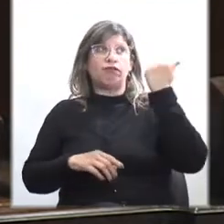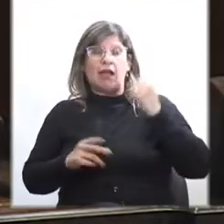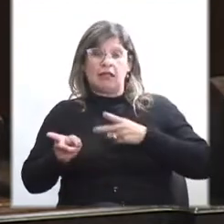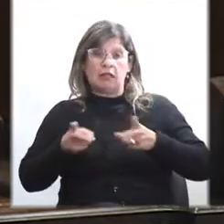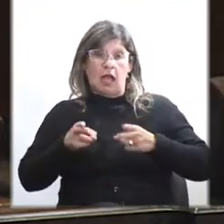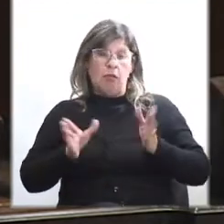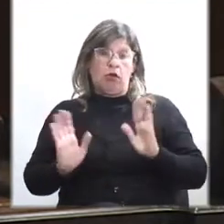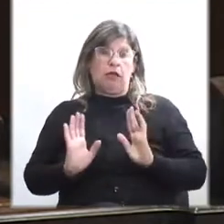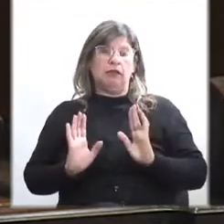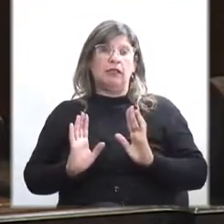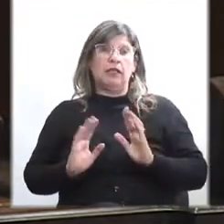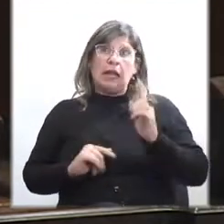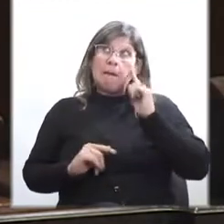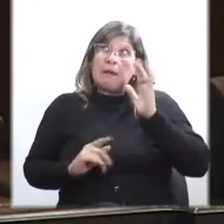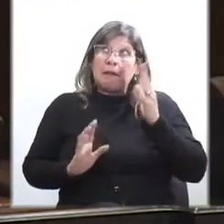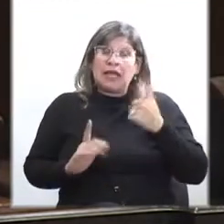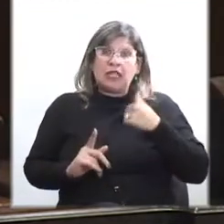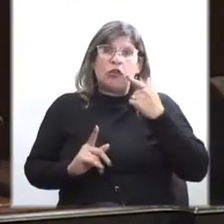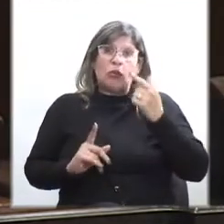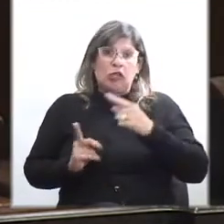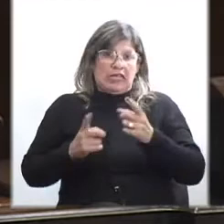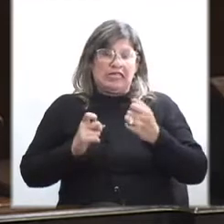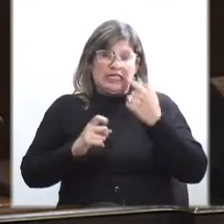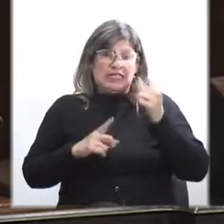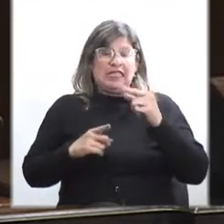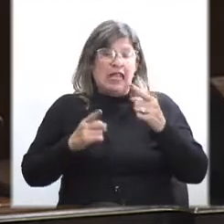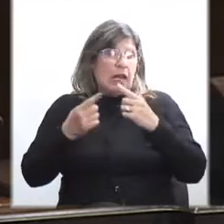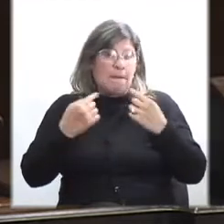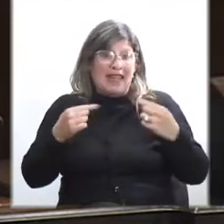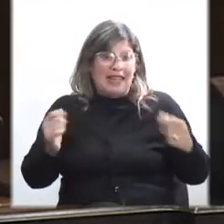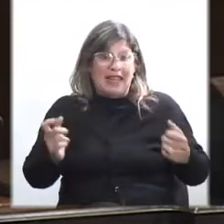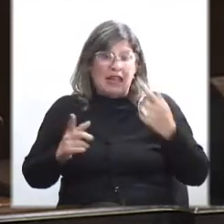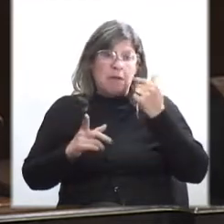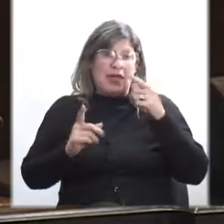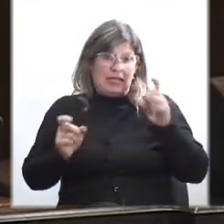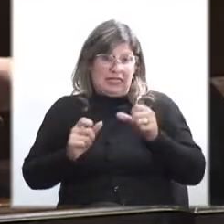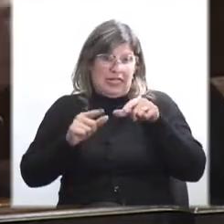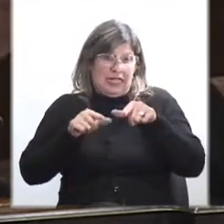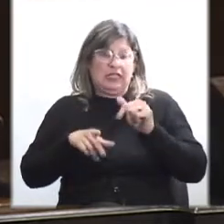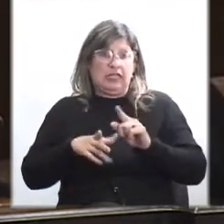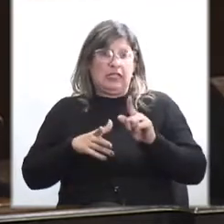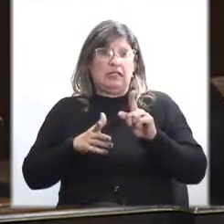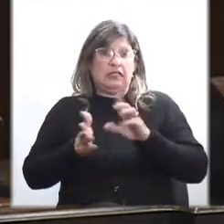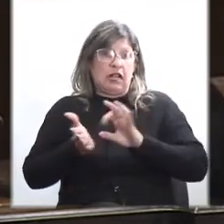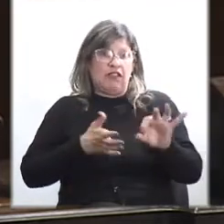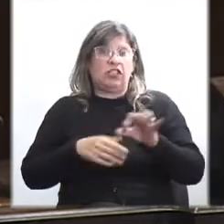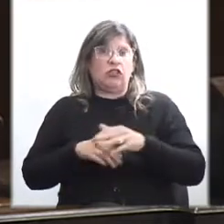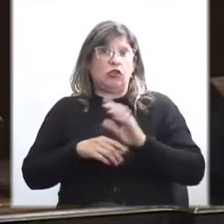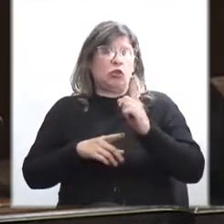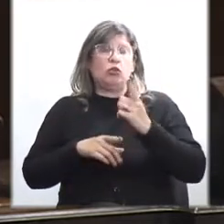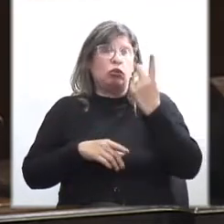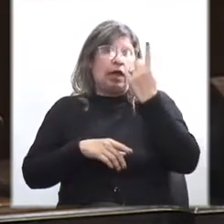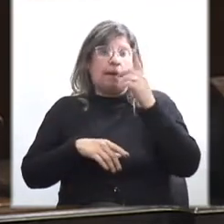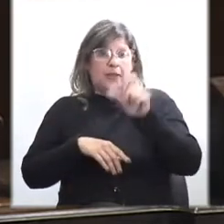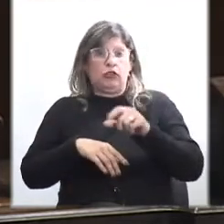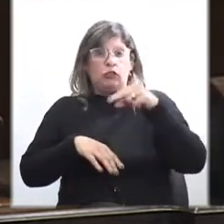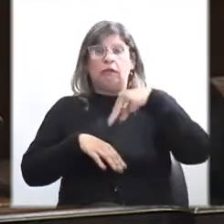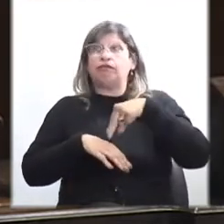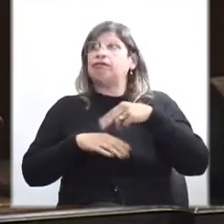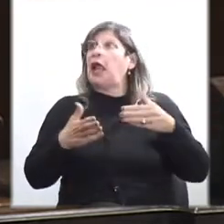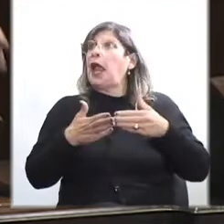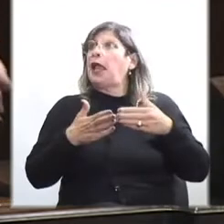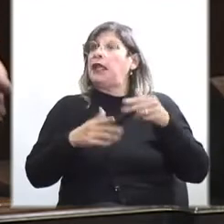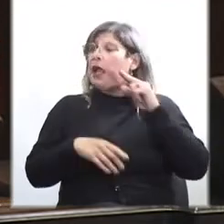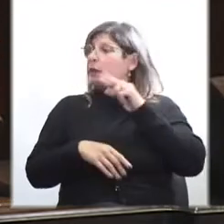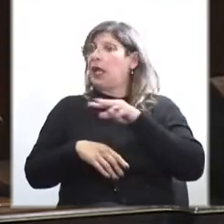Me imagino, porque necesitan la infraestructura material para hacer inteligencia, no es una persona parada en la esquina, mirando,